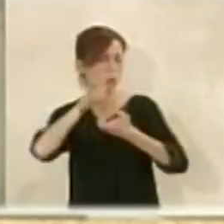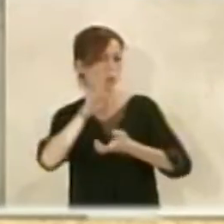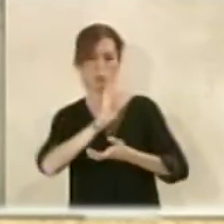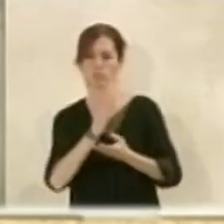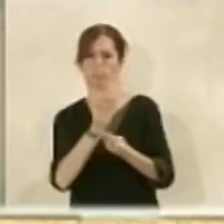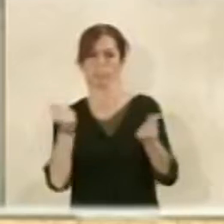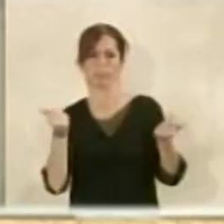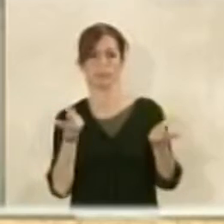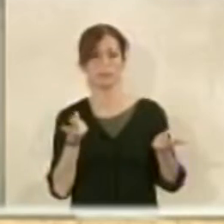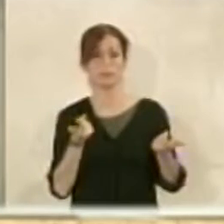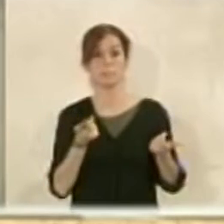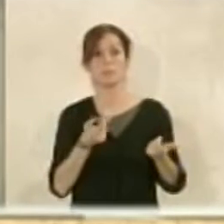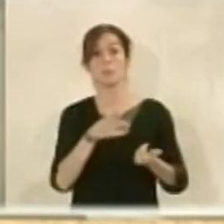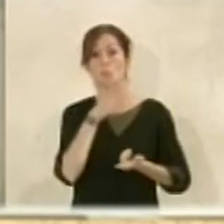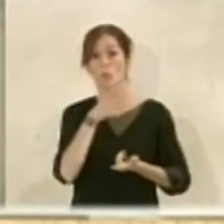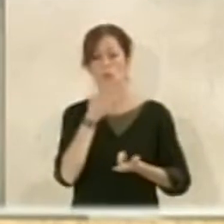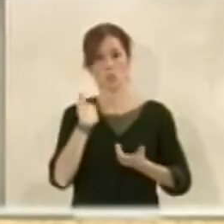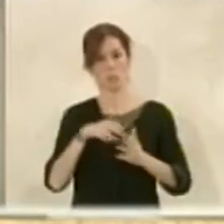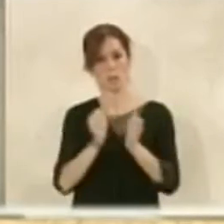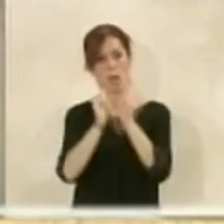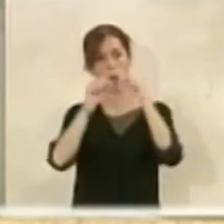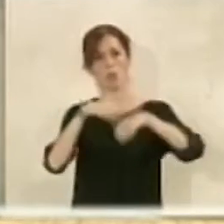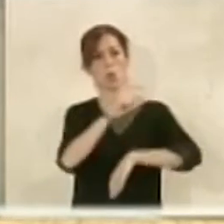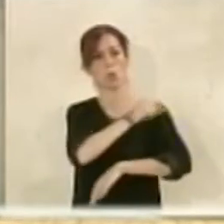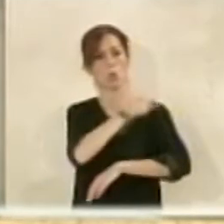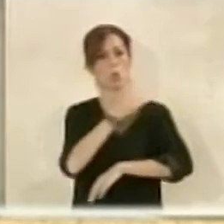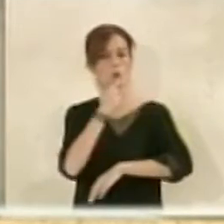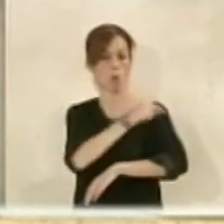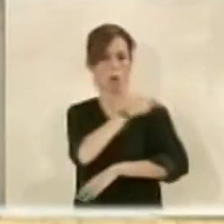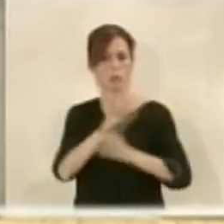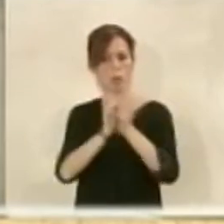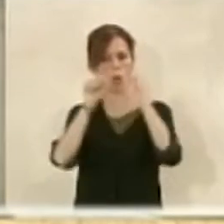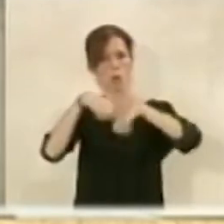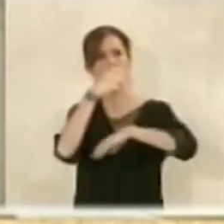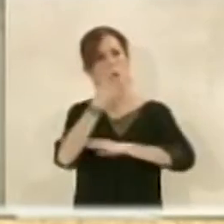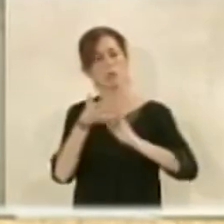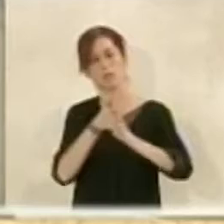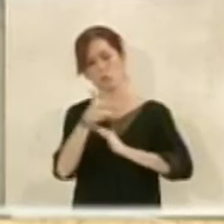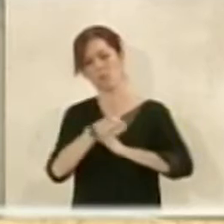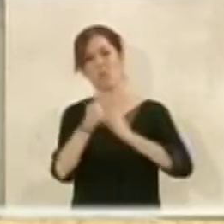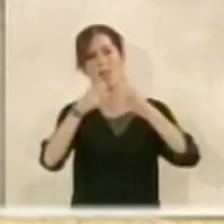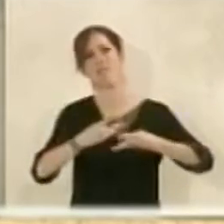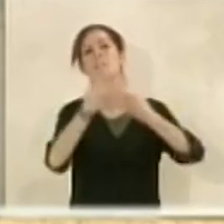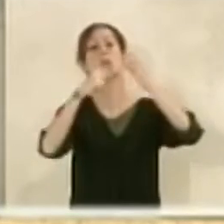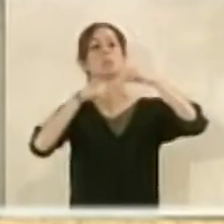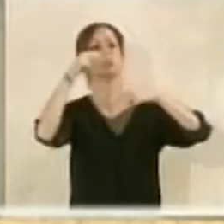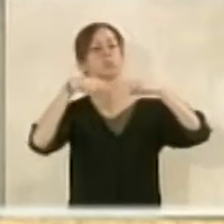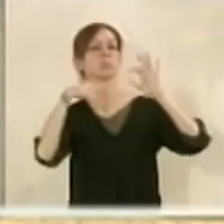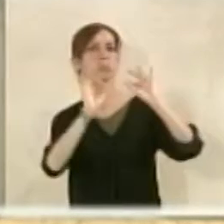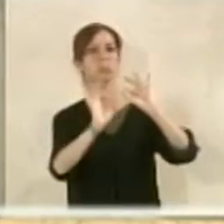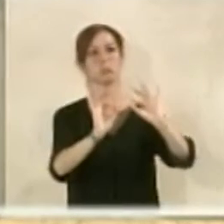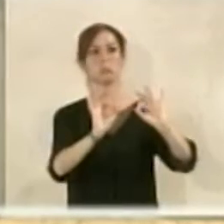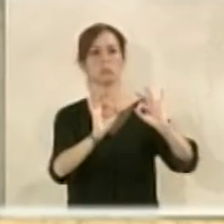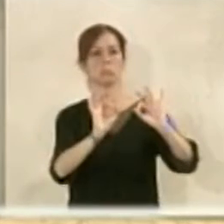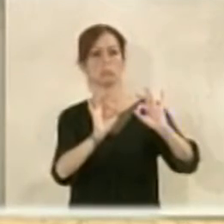mayor edificabilidad por tanto hemos llegado a buen acuerdo con la Cruz Roja creo que vamos a tener un edificio que en medida